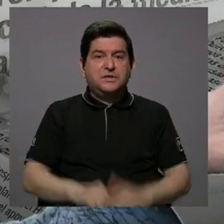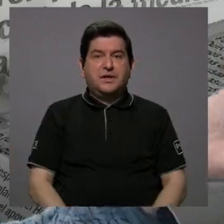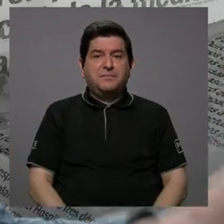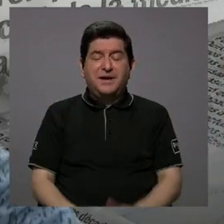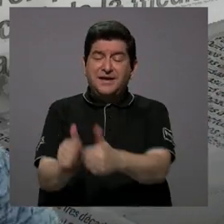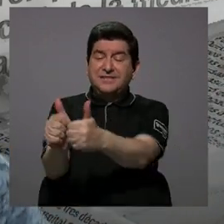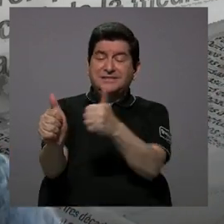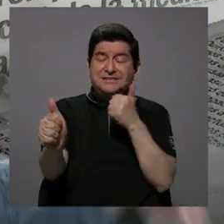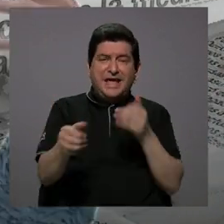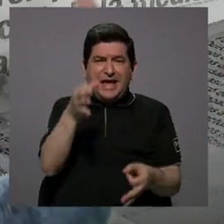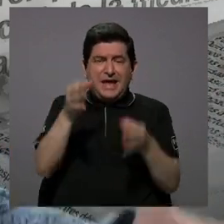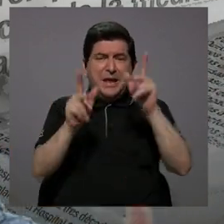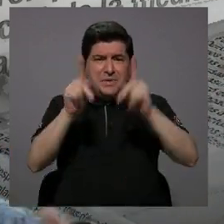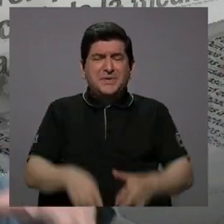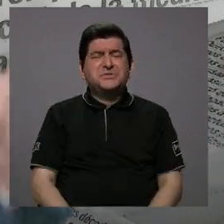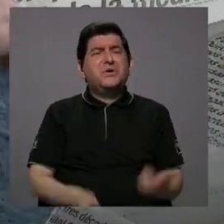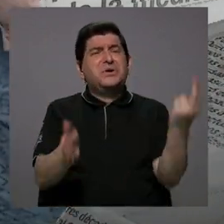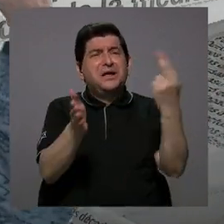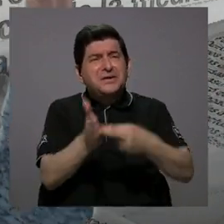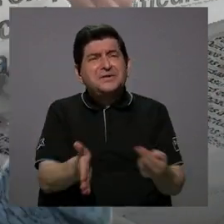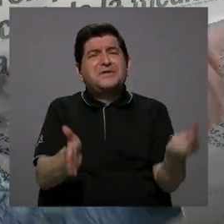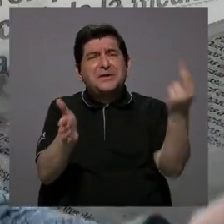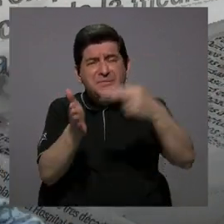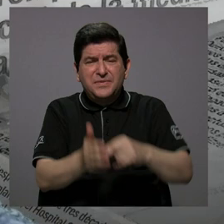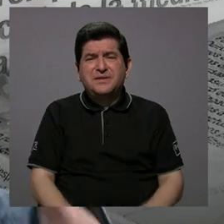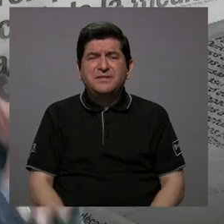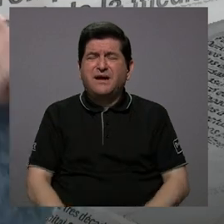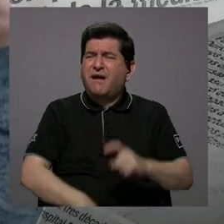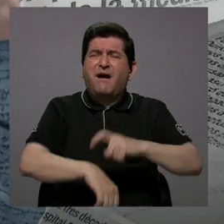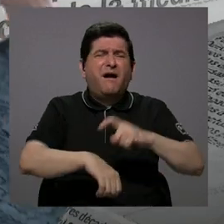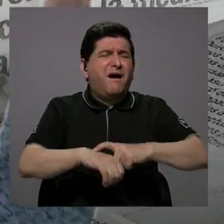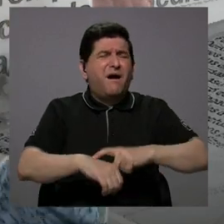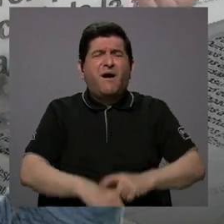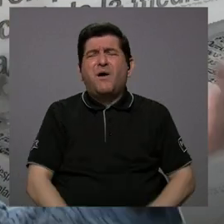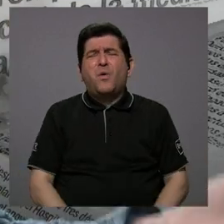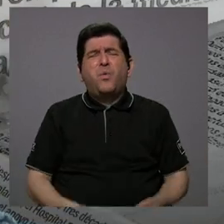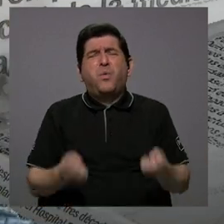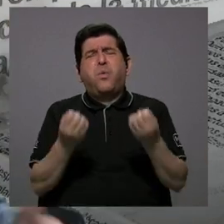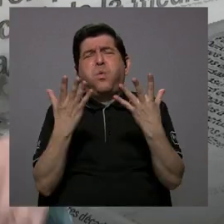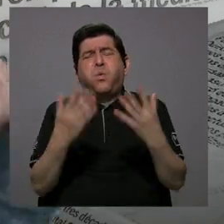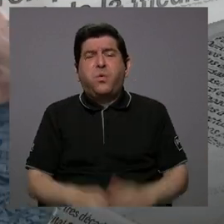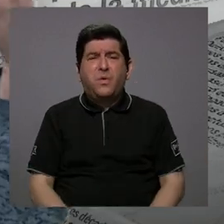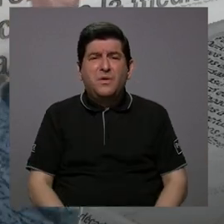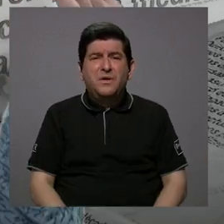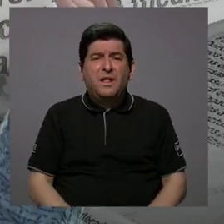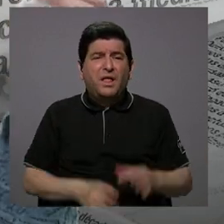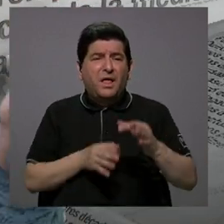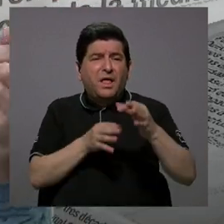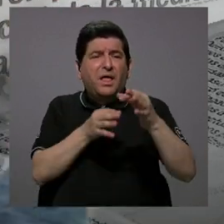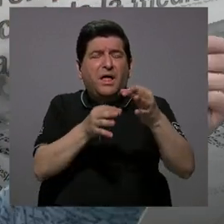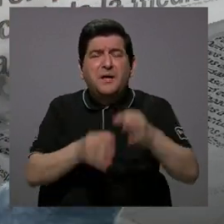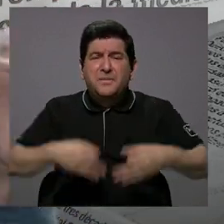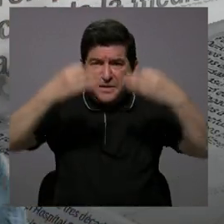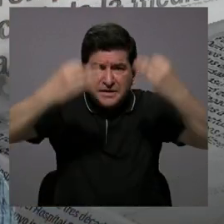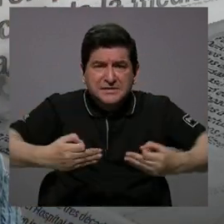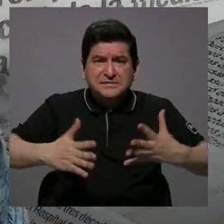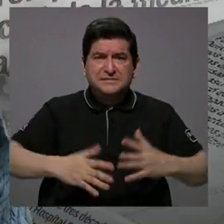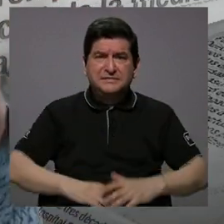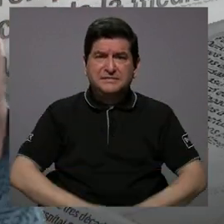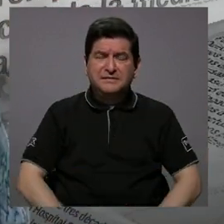judicial. O sea, la gente sigue repitiendo, que dura mucho, las resoluciones, etc.